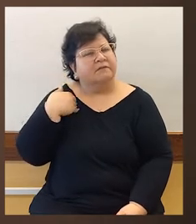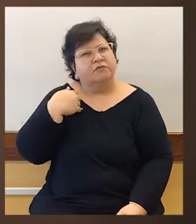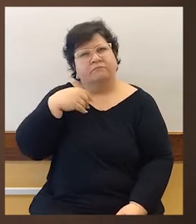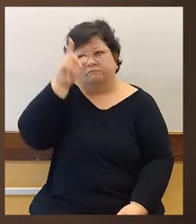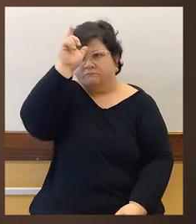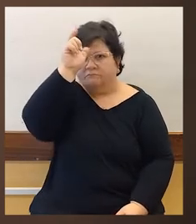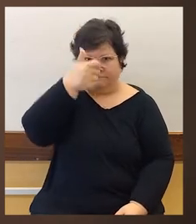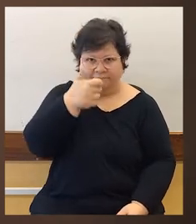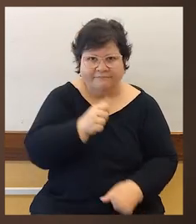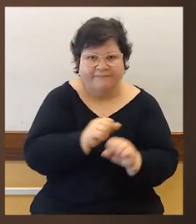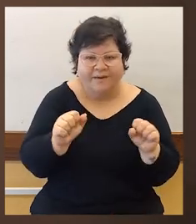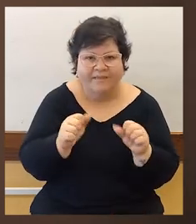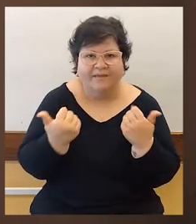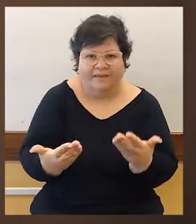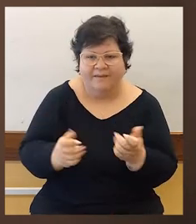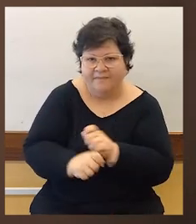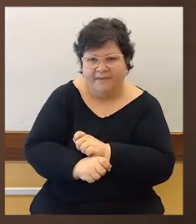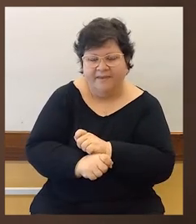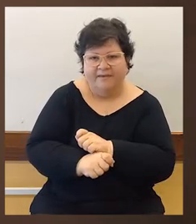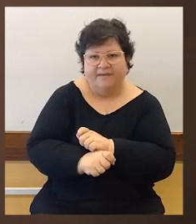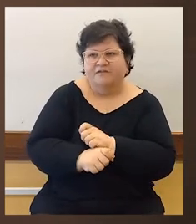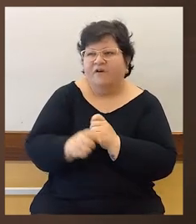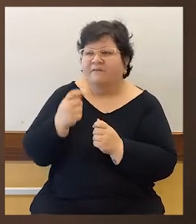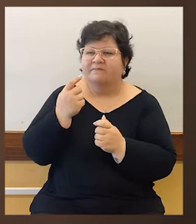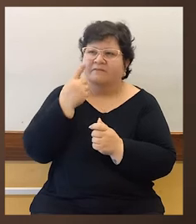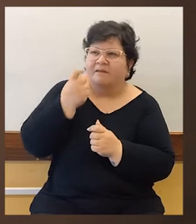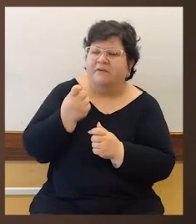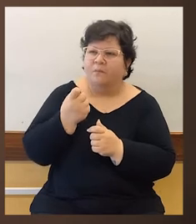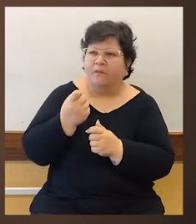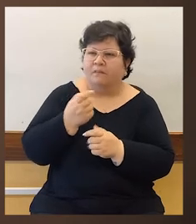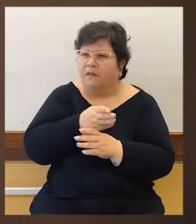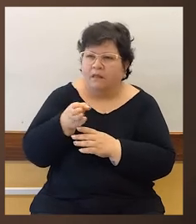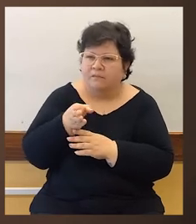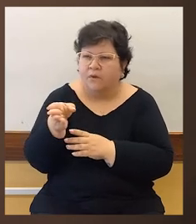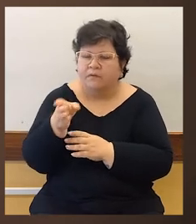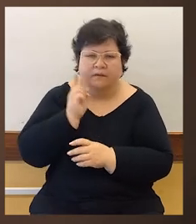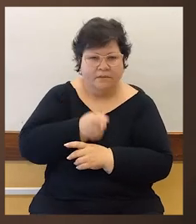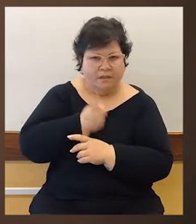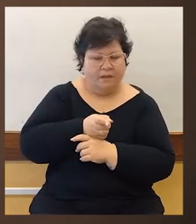como la posibilidad de lo que hablábamos hoy, de ver hacia dónde quiero ir, poder tomar la decisión y sobre todo darle voz a